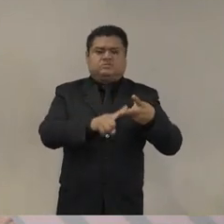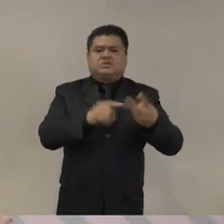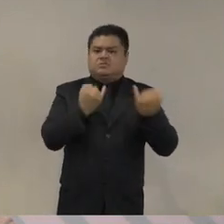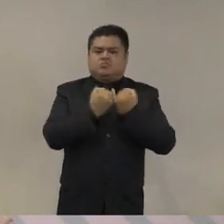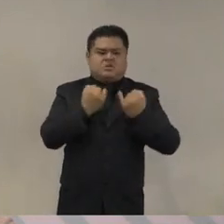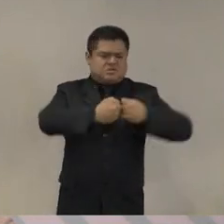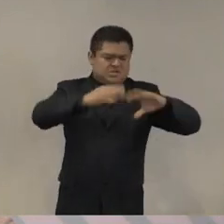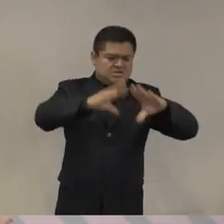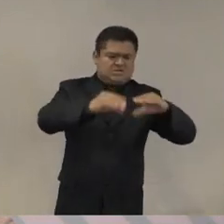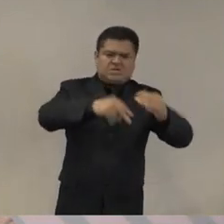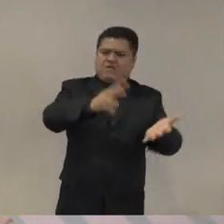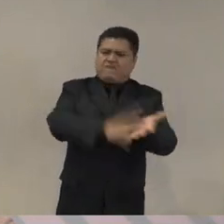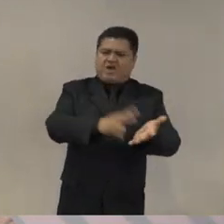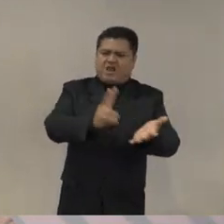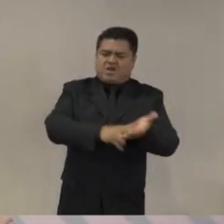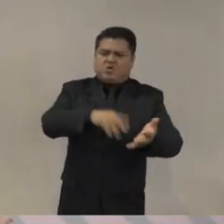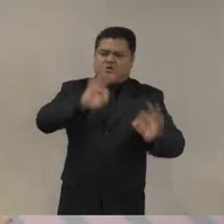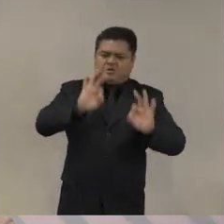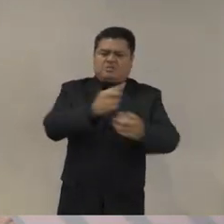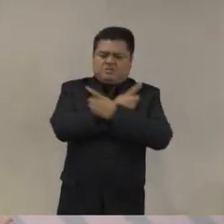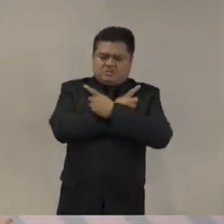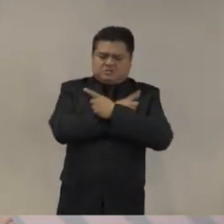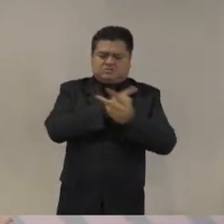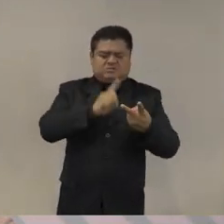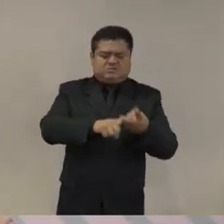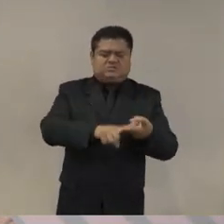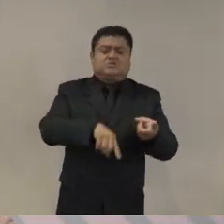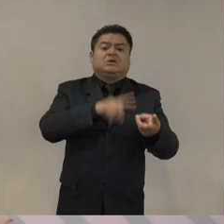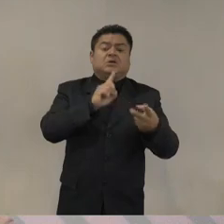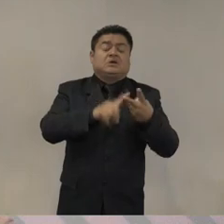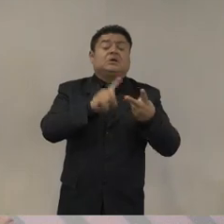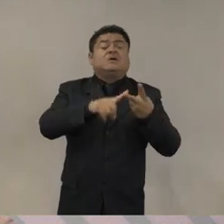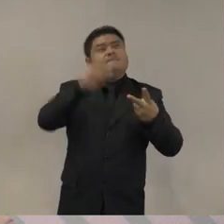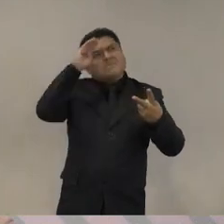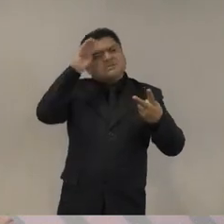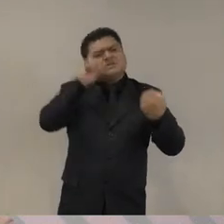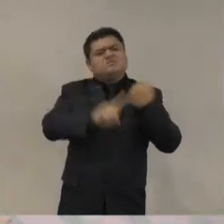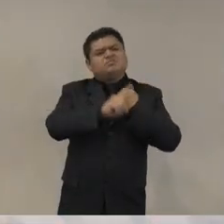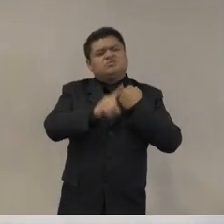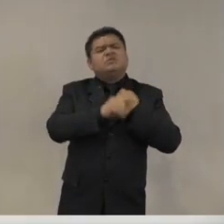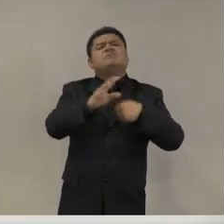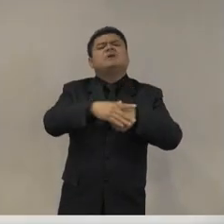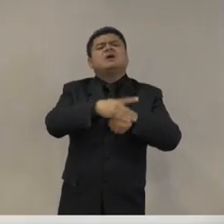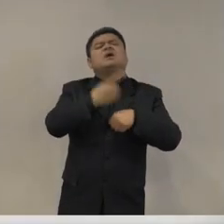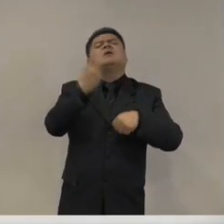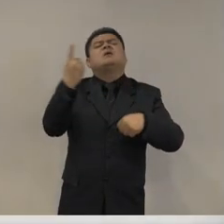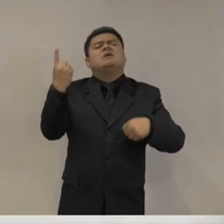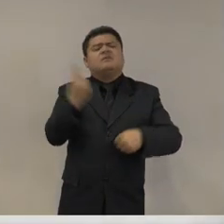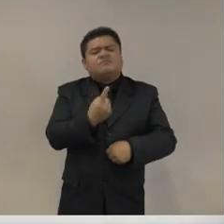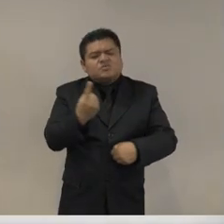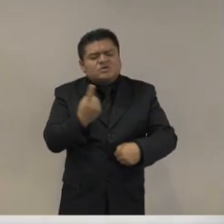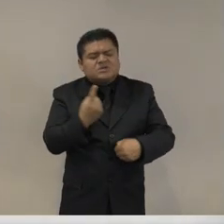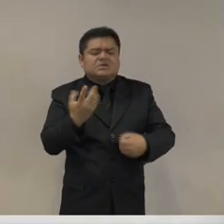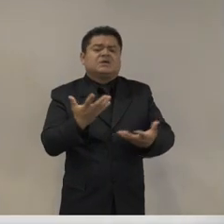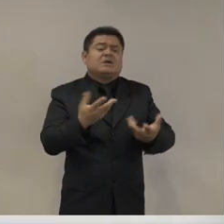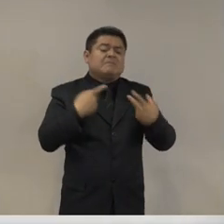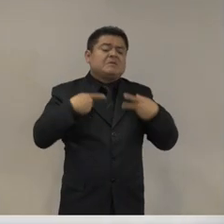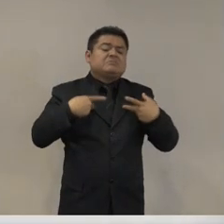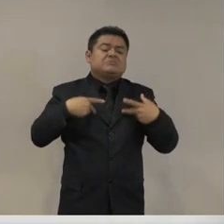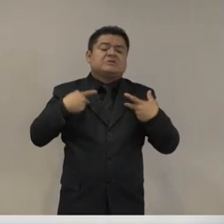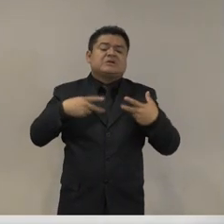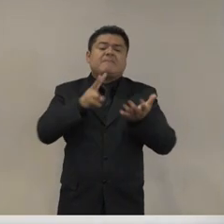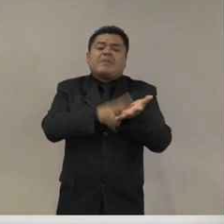y la problemática existente pues se debía a la pérdida de valores y a la no aplicación de una mano dura nosotros